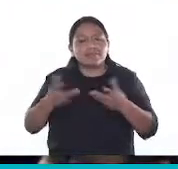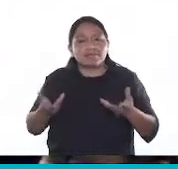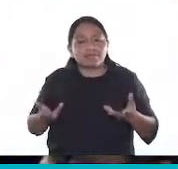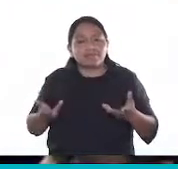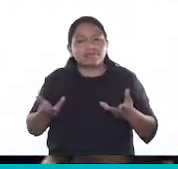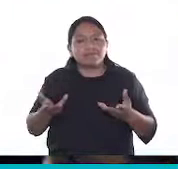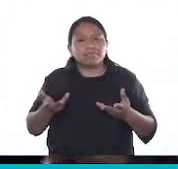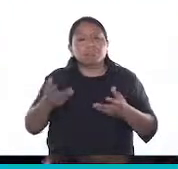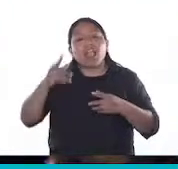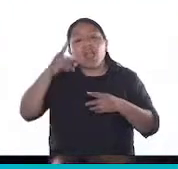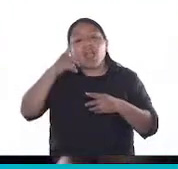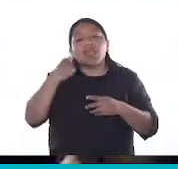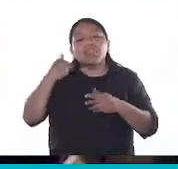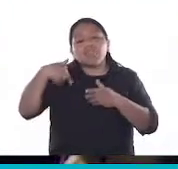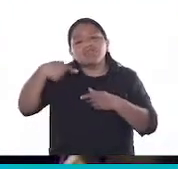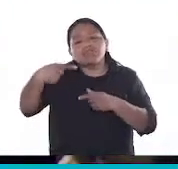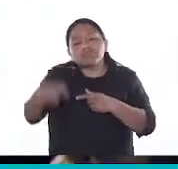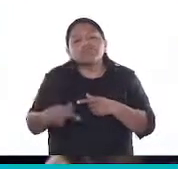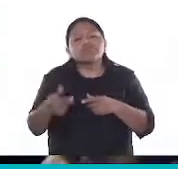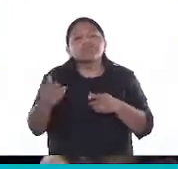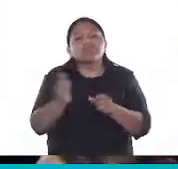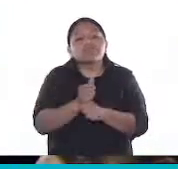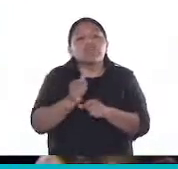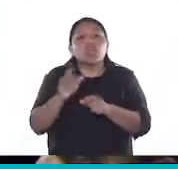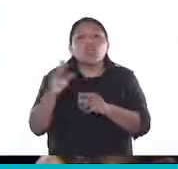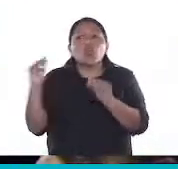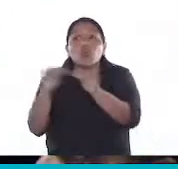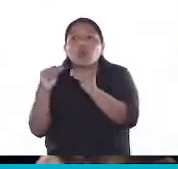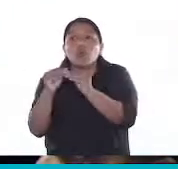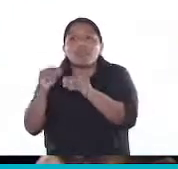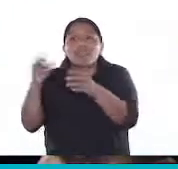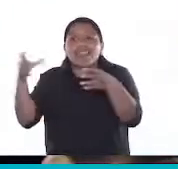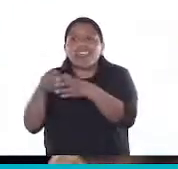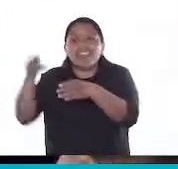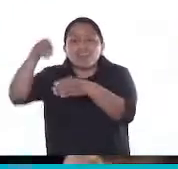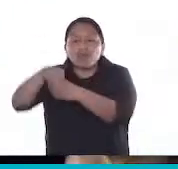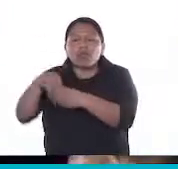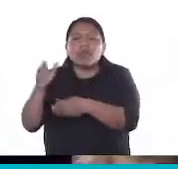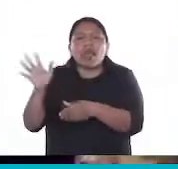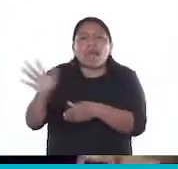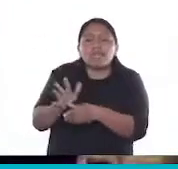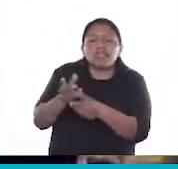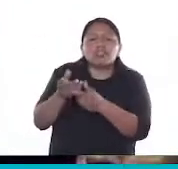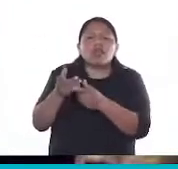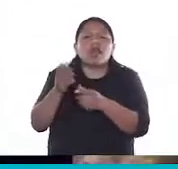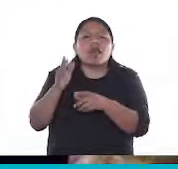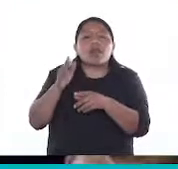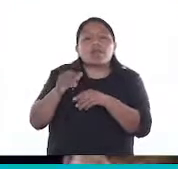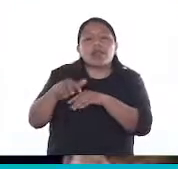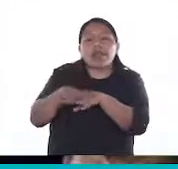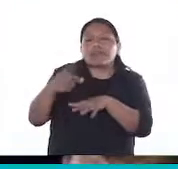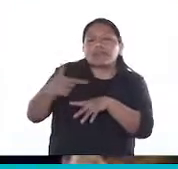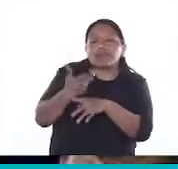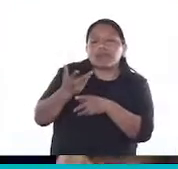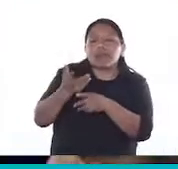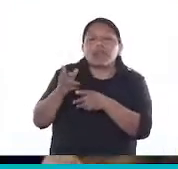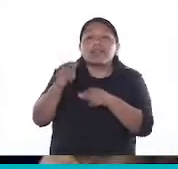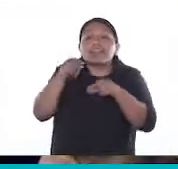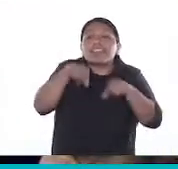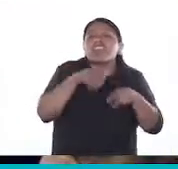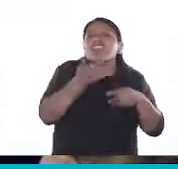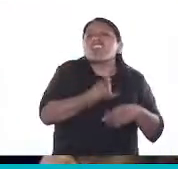Días después de ser aprobado, nosotros tuvimos una compañera de bloque, quien era amenazado por una red social, desde una celda,